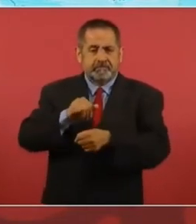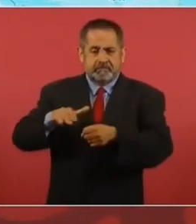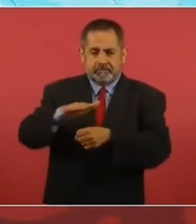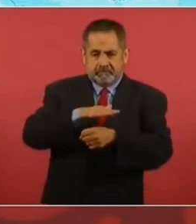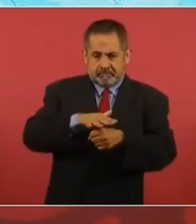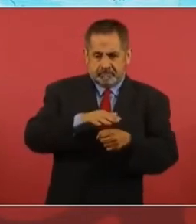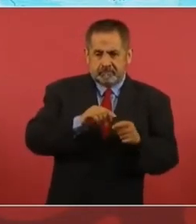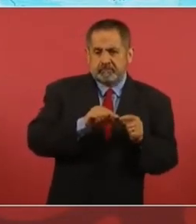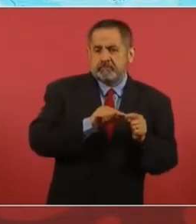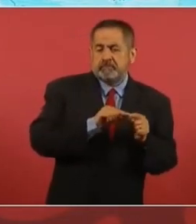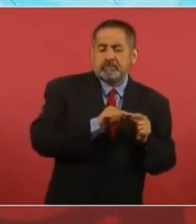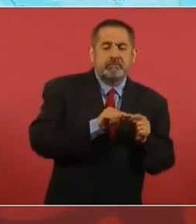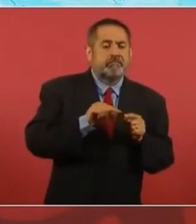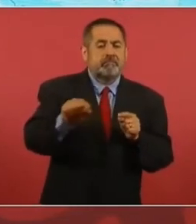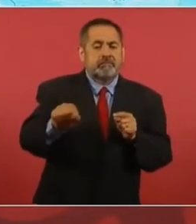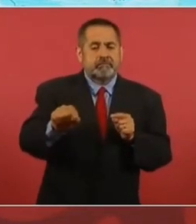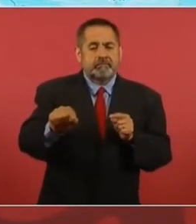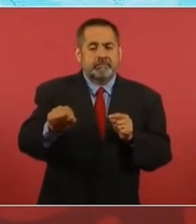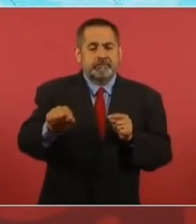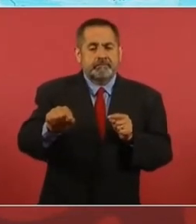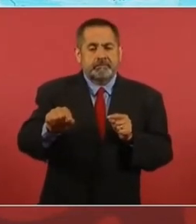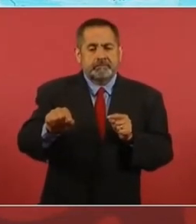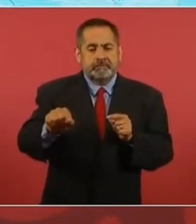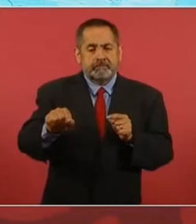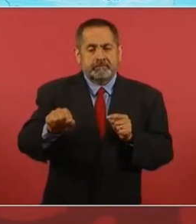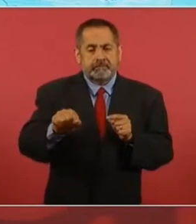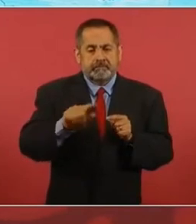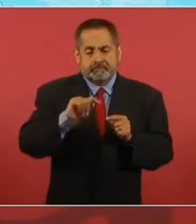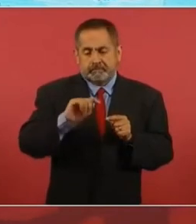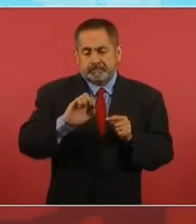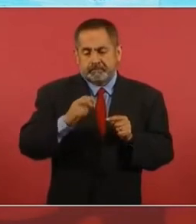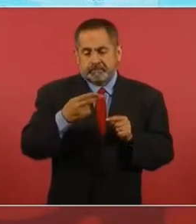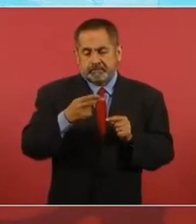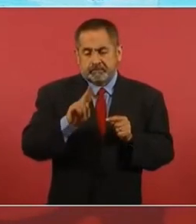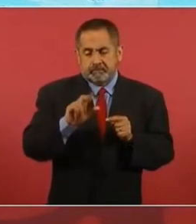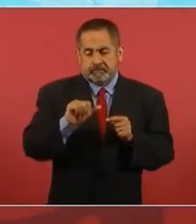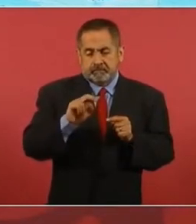de Tehuantepec,